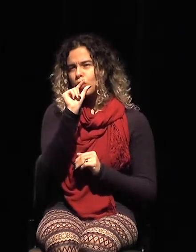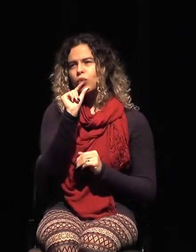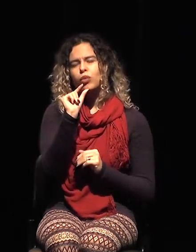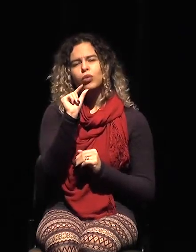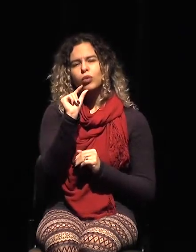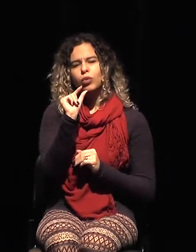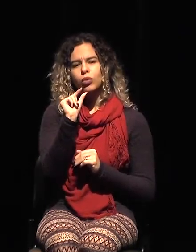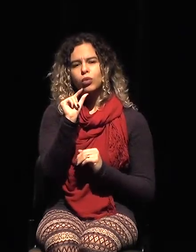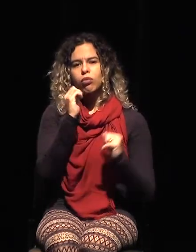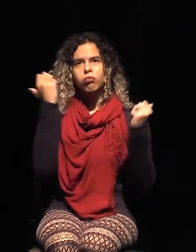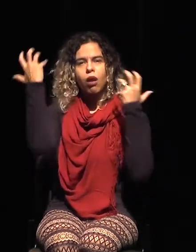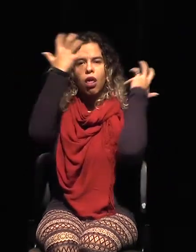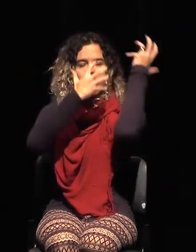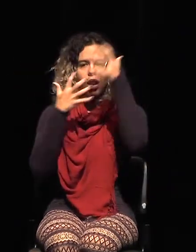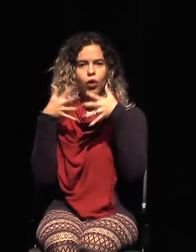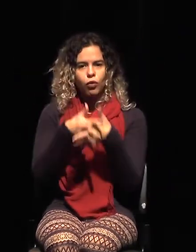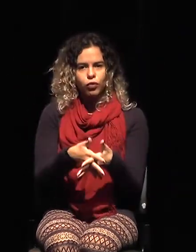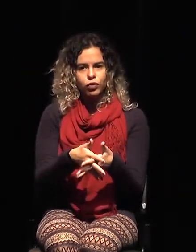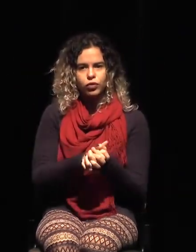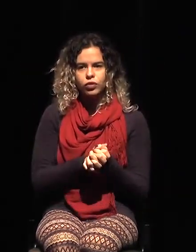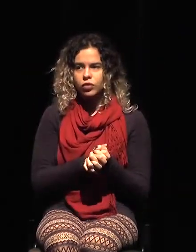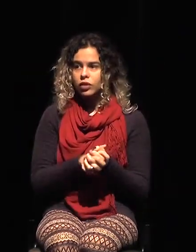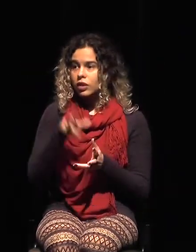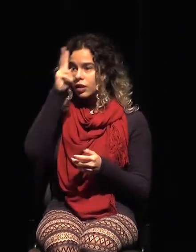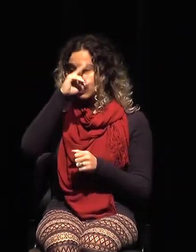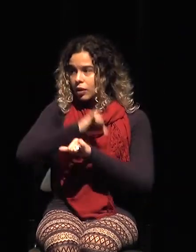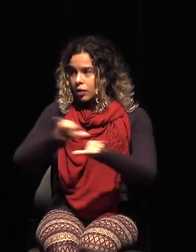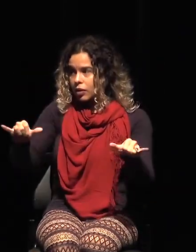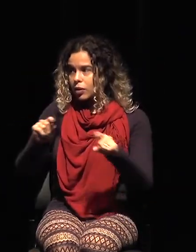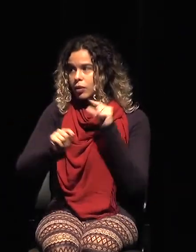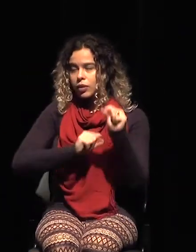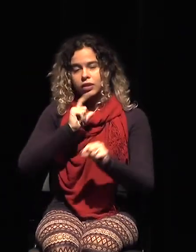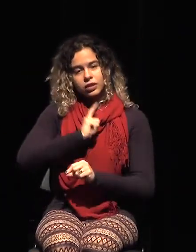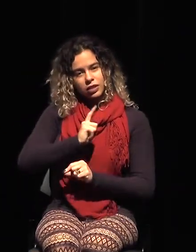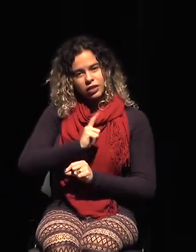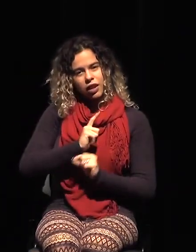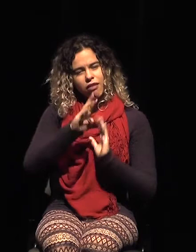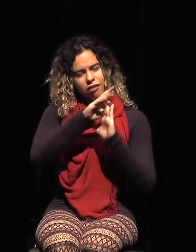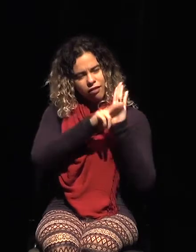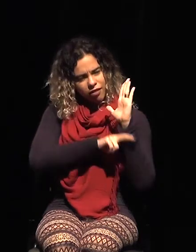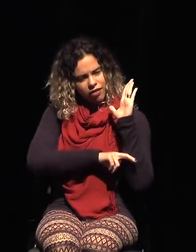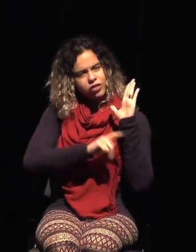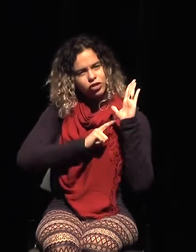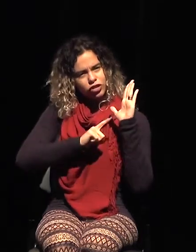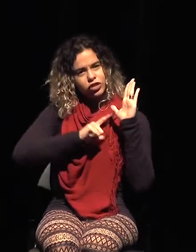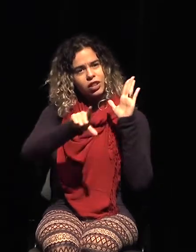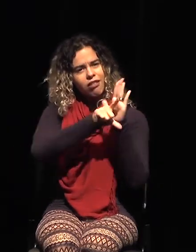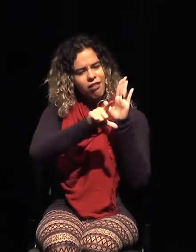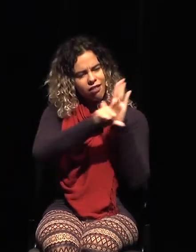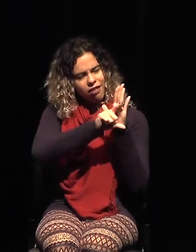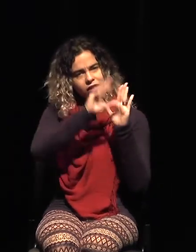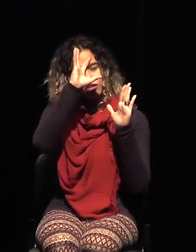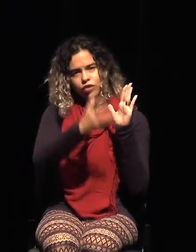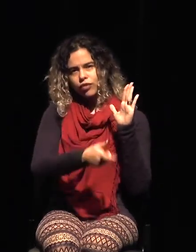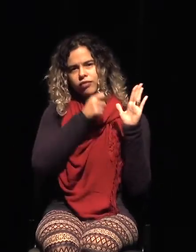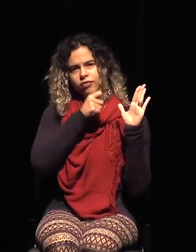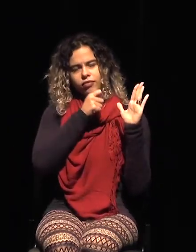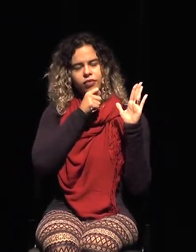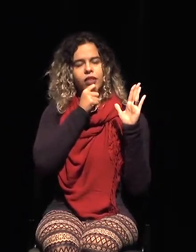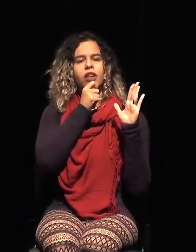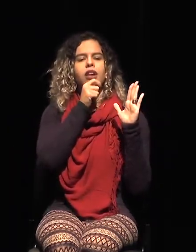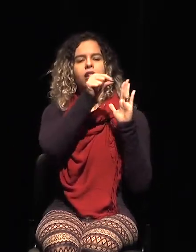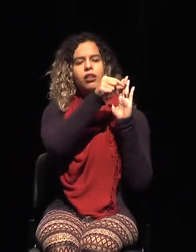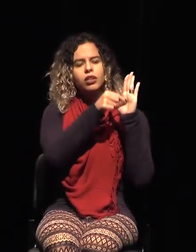quiero aquí recordarles que hay un mucho lío también, pero las leyes de nada sirven. El artículo